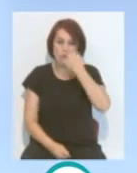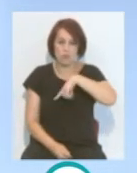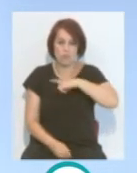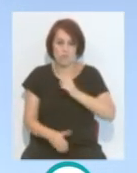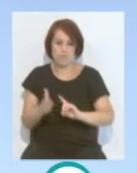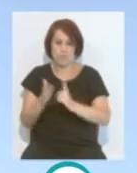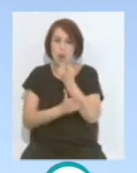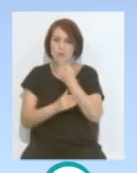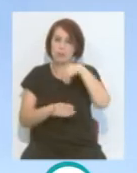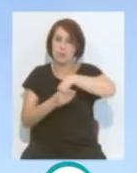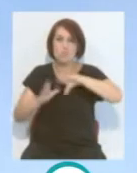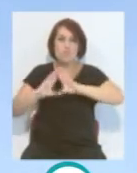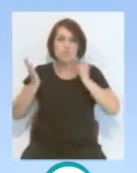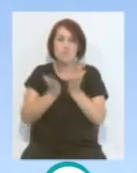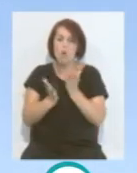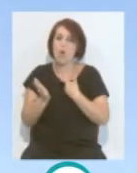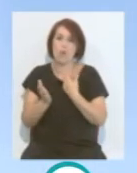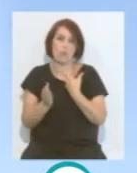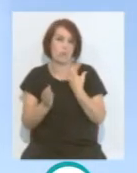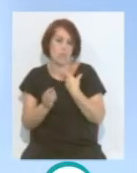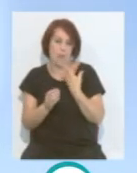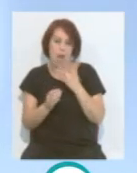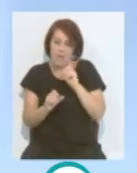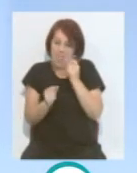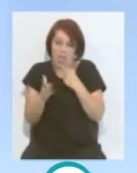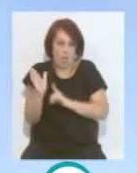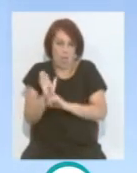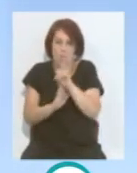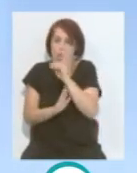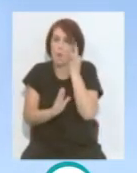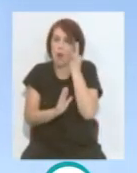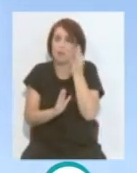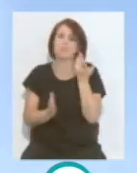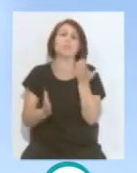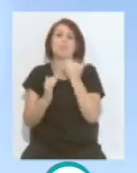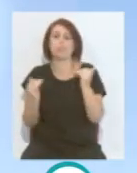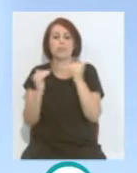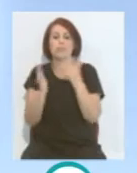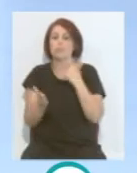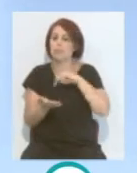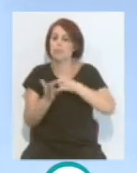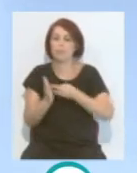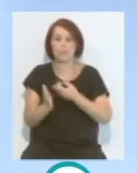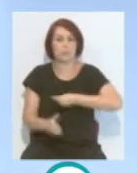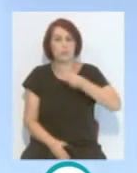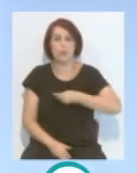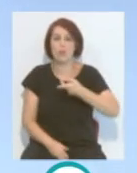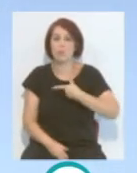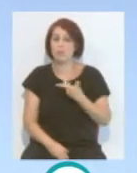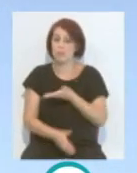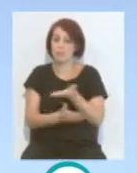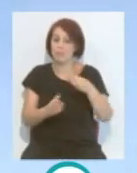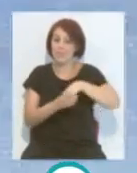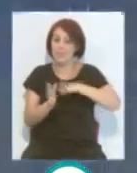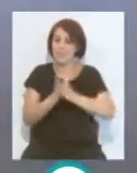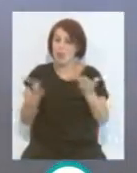dentro de un mundo que está en auge. Y eso creo que es muy buen proyecto. Pues tal y como confirmaban los compañeros del diario